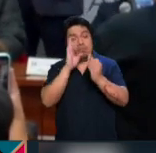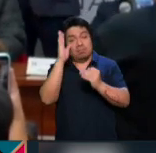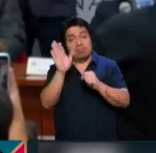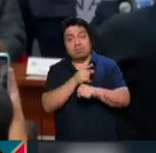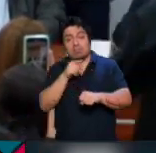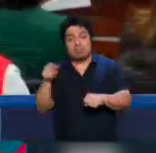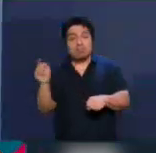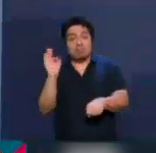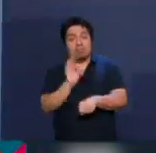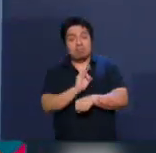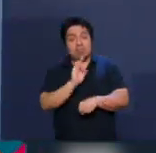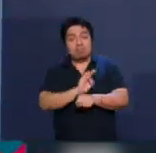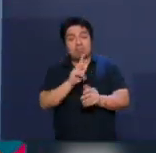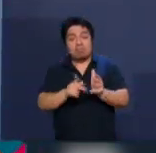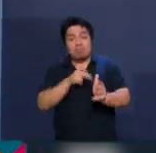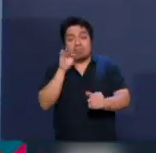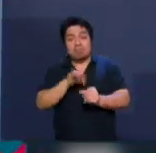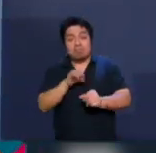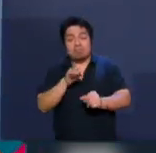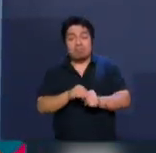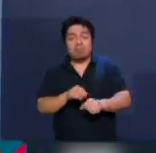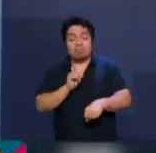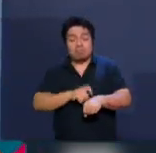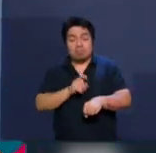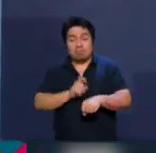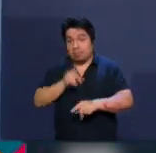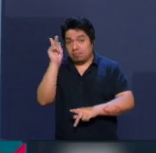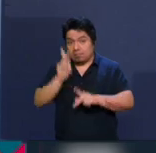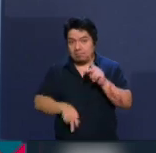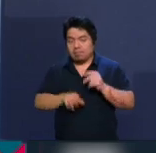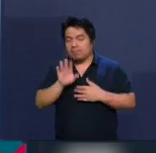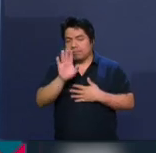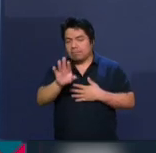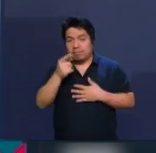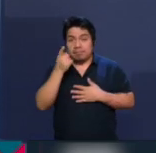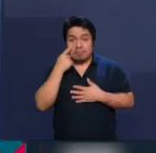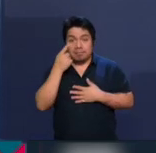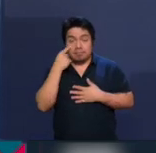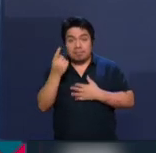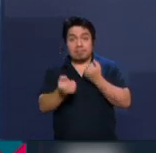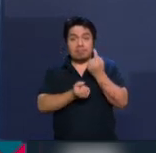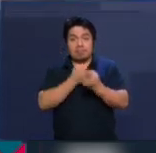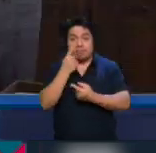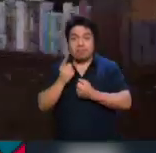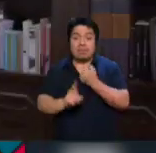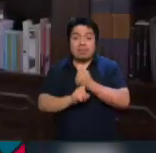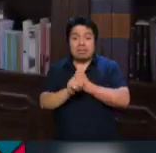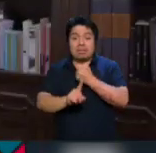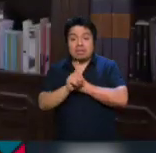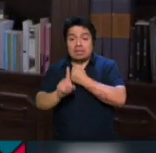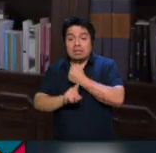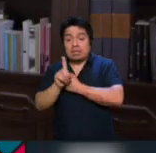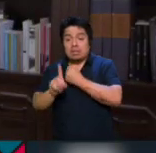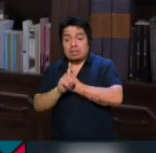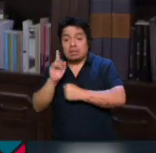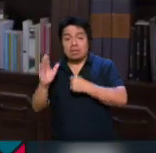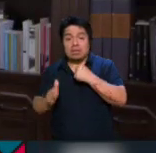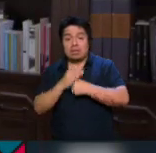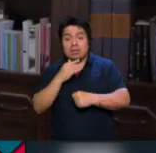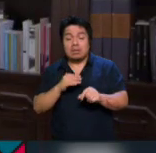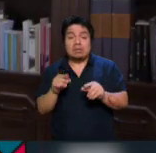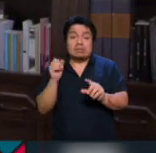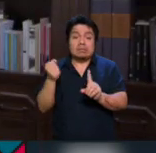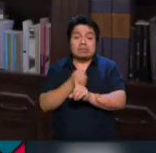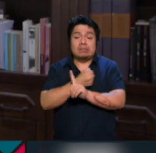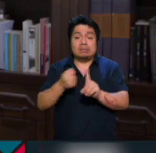defender su reelección. Y es momento de una pausa, pero antes le informo que para prevenir situaciones de riesgo para la población, debido a recientes hechos